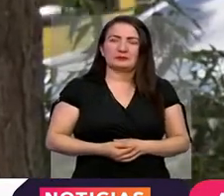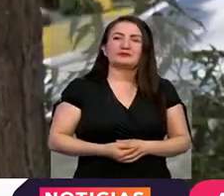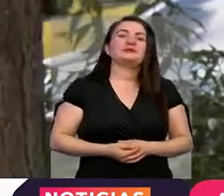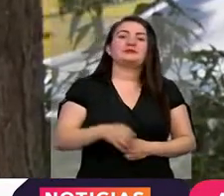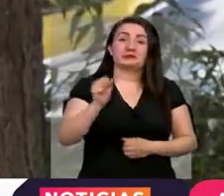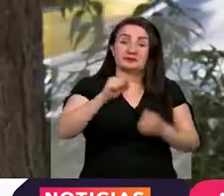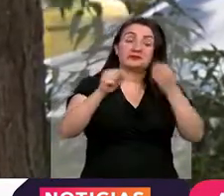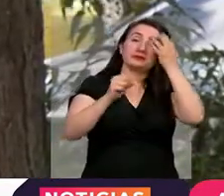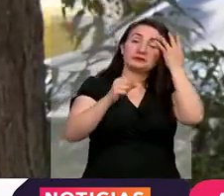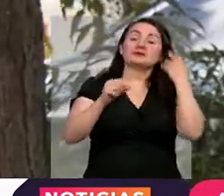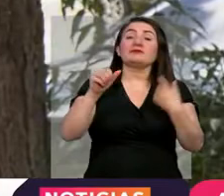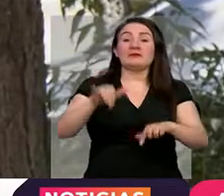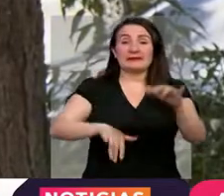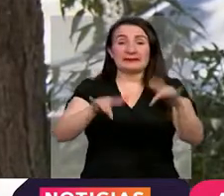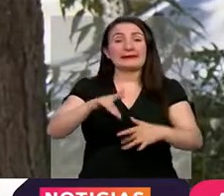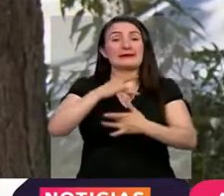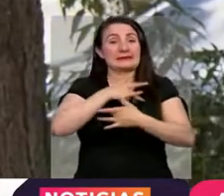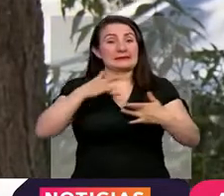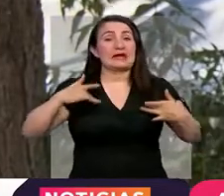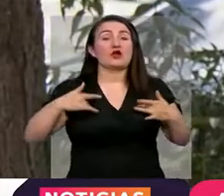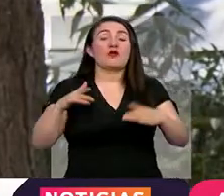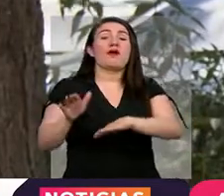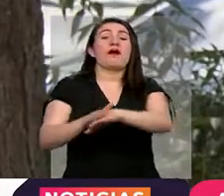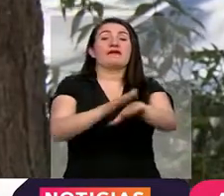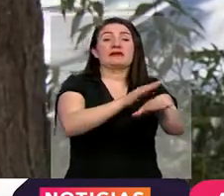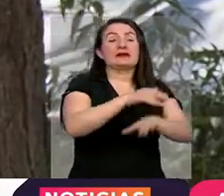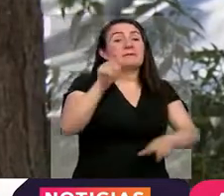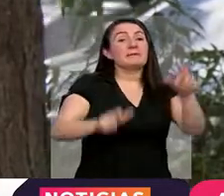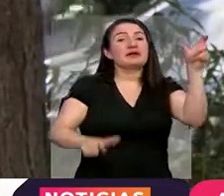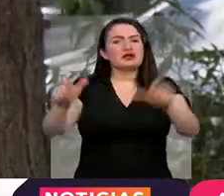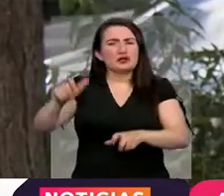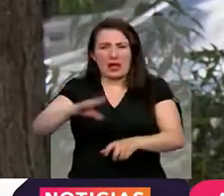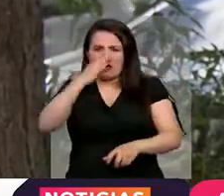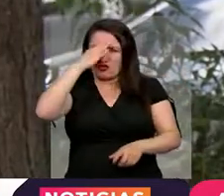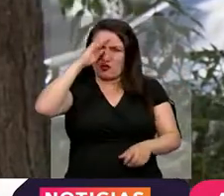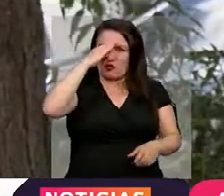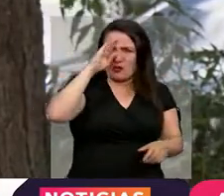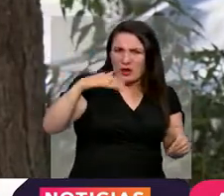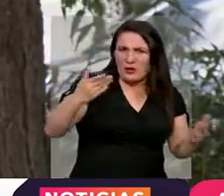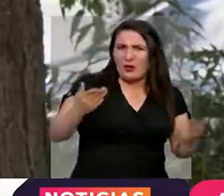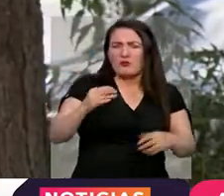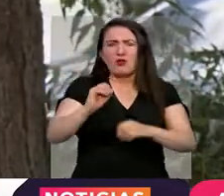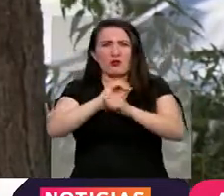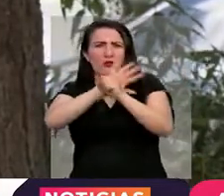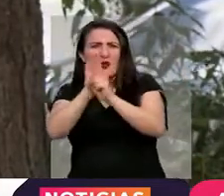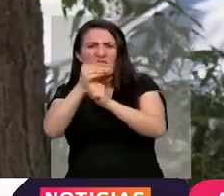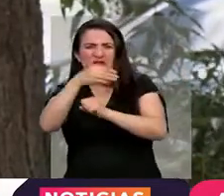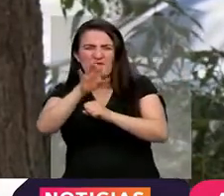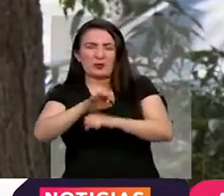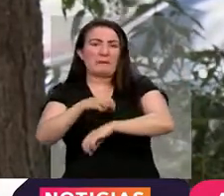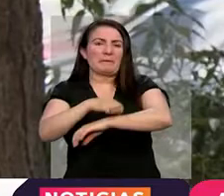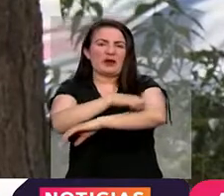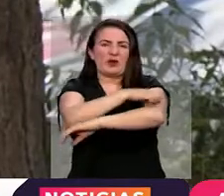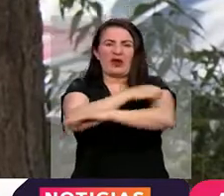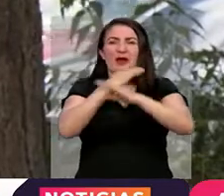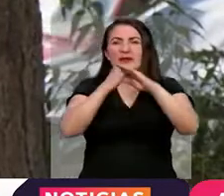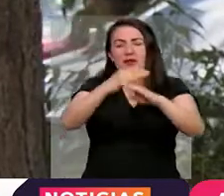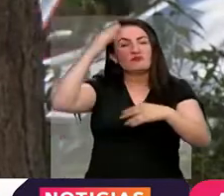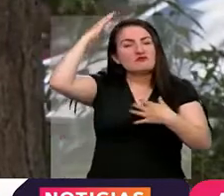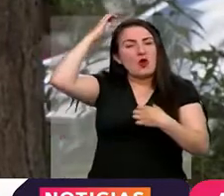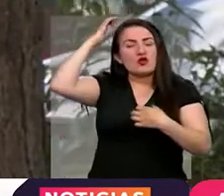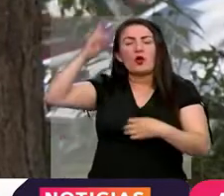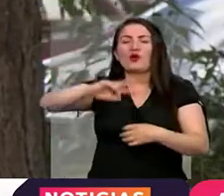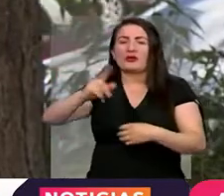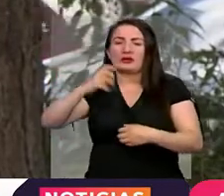Y por supuesto la Secretaría de Salud también le hace un llamado a las personas que tienen dudas sobre COVID-19, también en viruela del mono e incluso otras